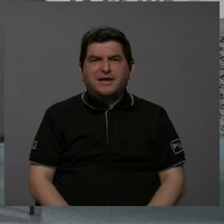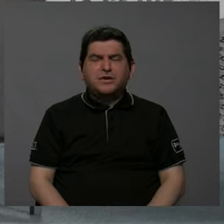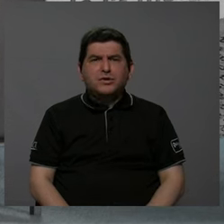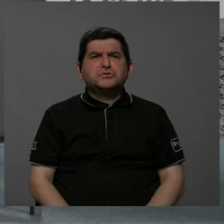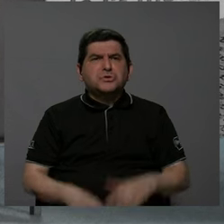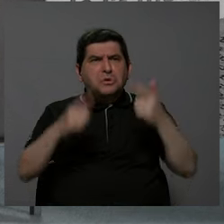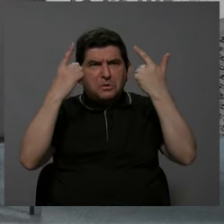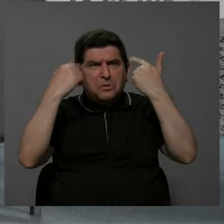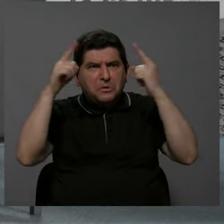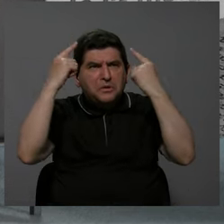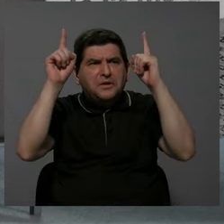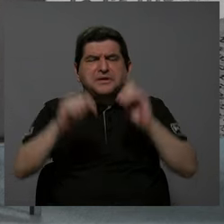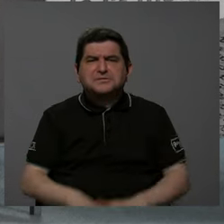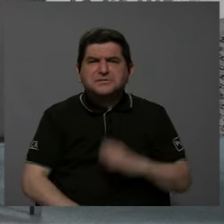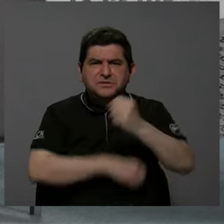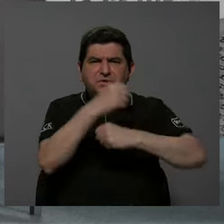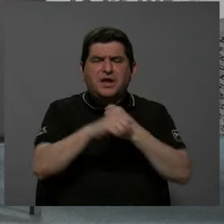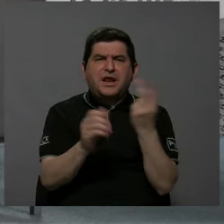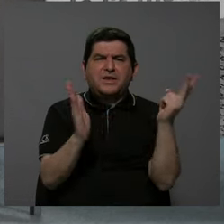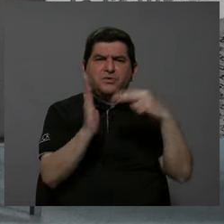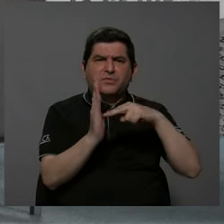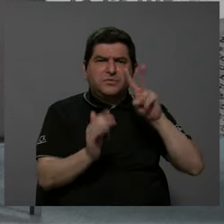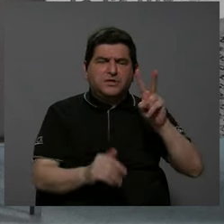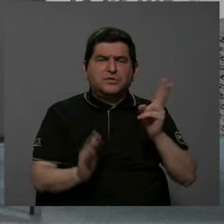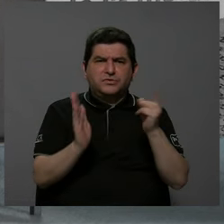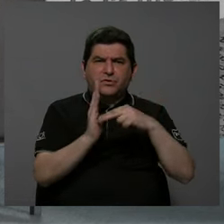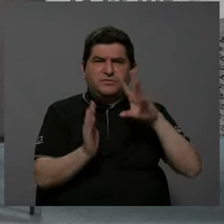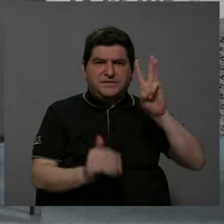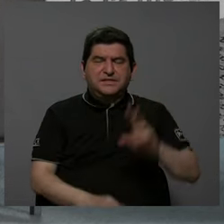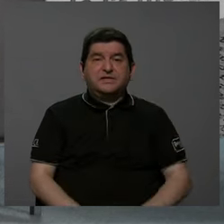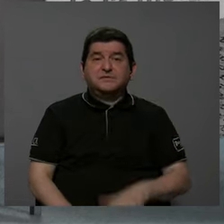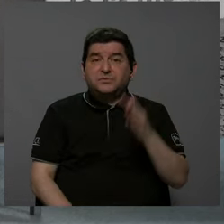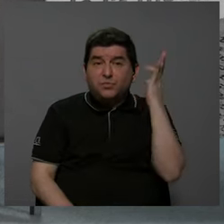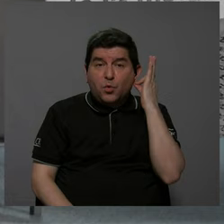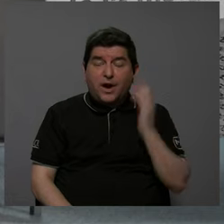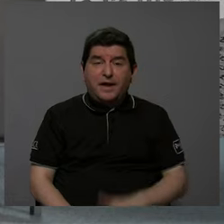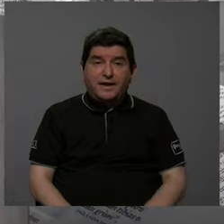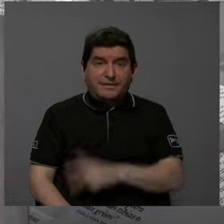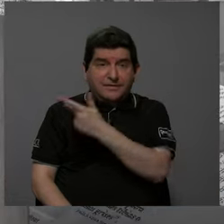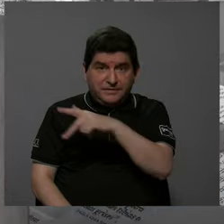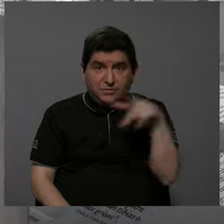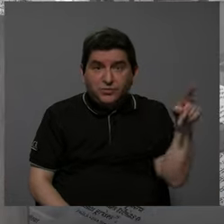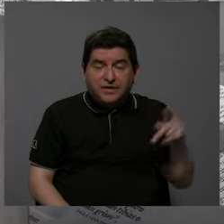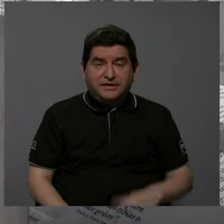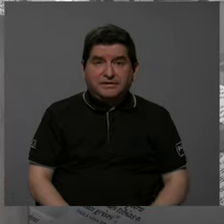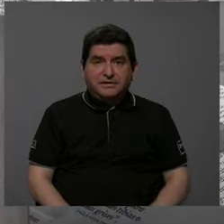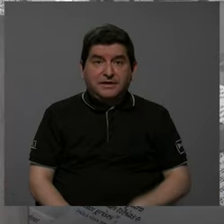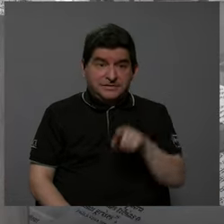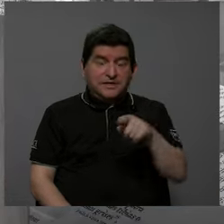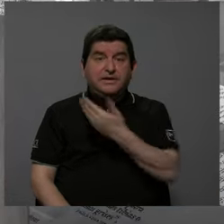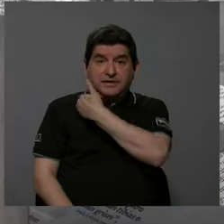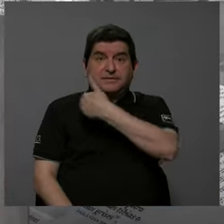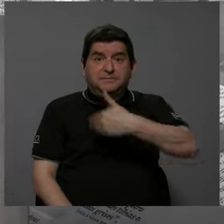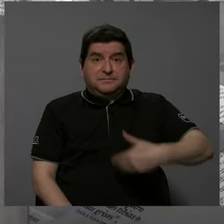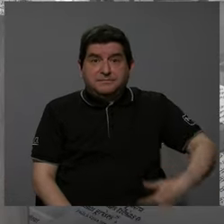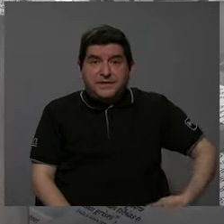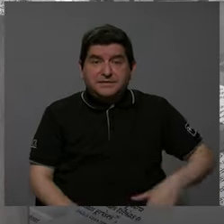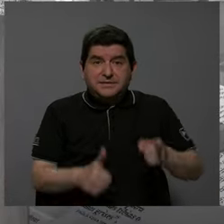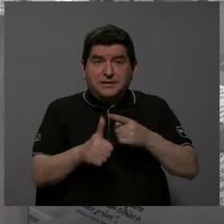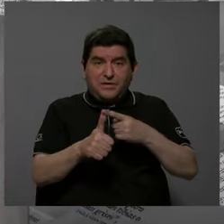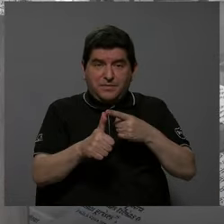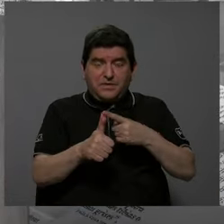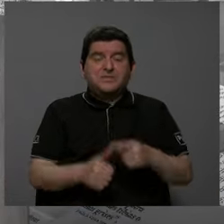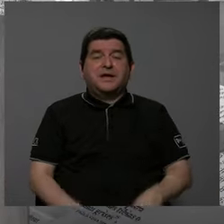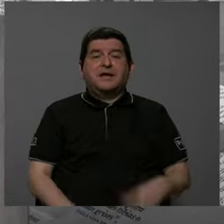buen suceso, me parece que ya por el año 2002, 2006, que era una diputada de Punta Arenas, y le tocó ser la presidenta